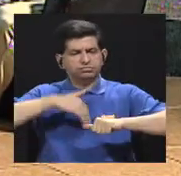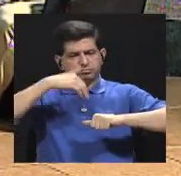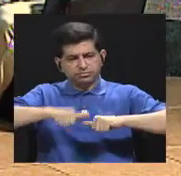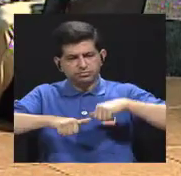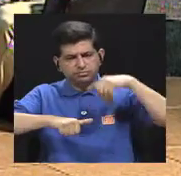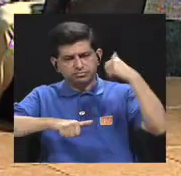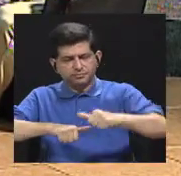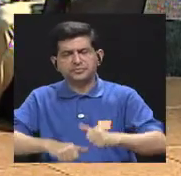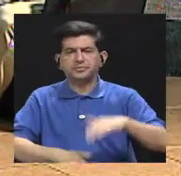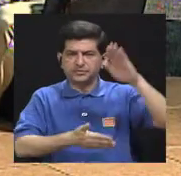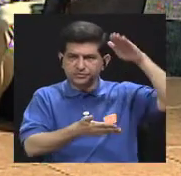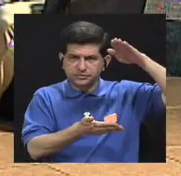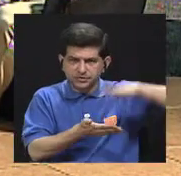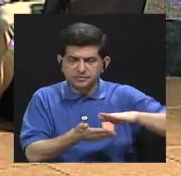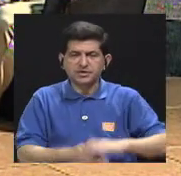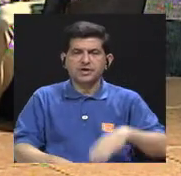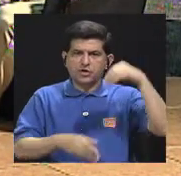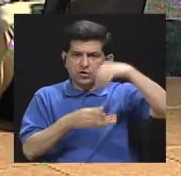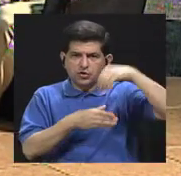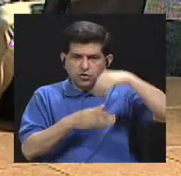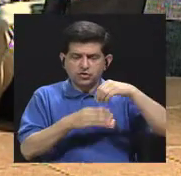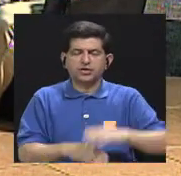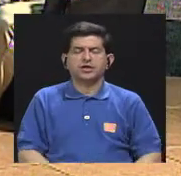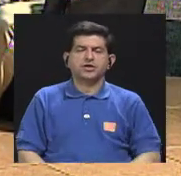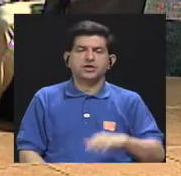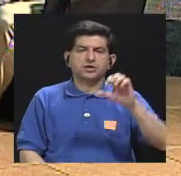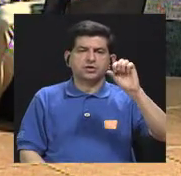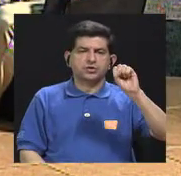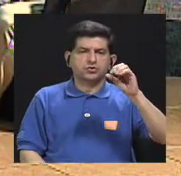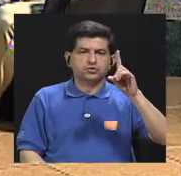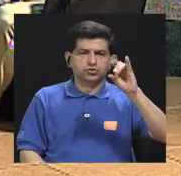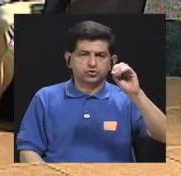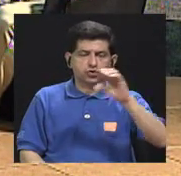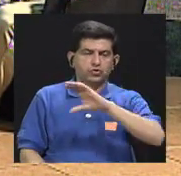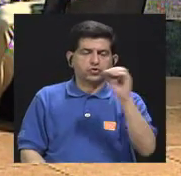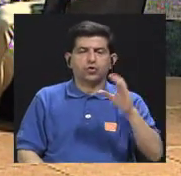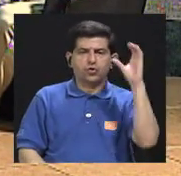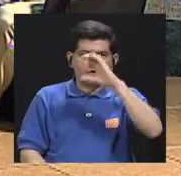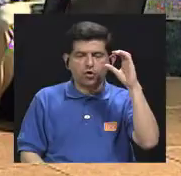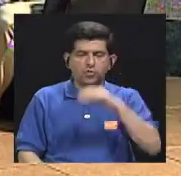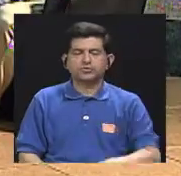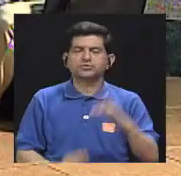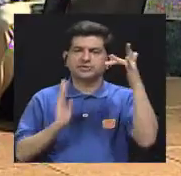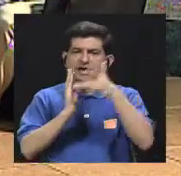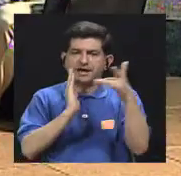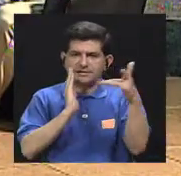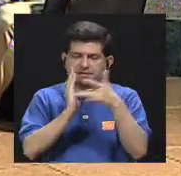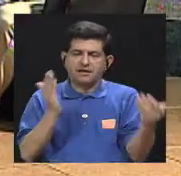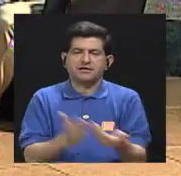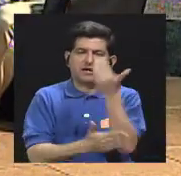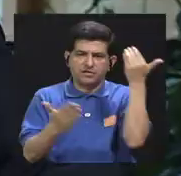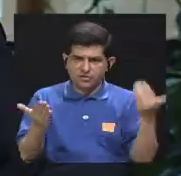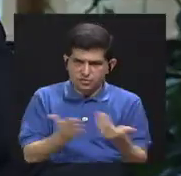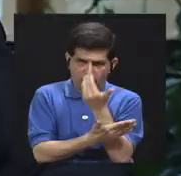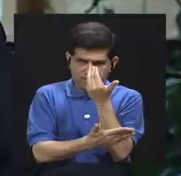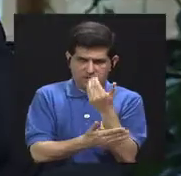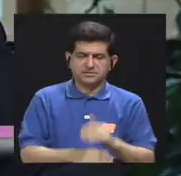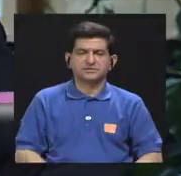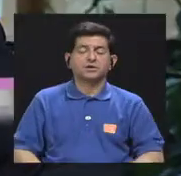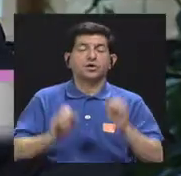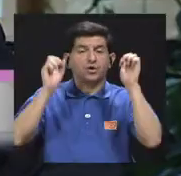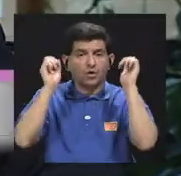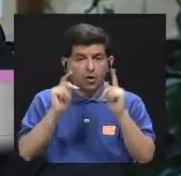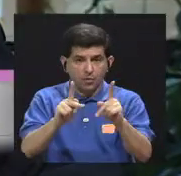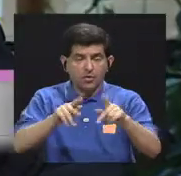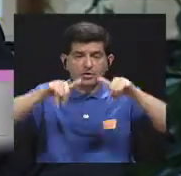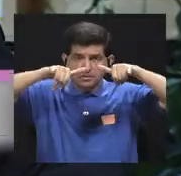para reducir el contenido de sodio o para buscar algunas tecnologías novedosas que le